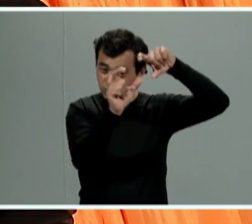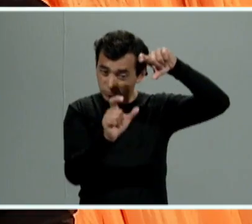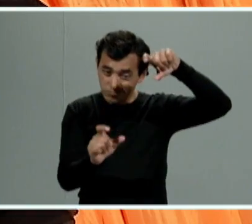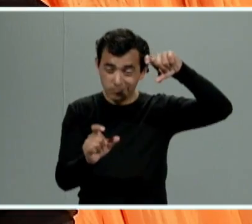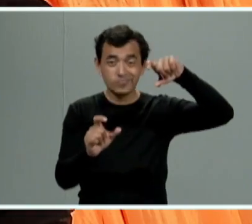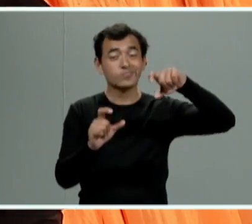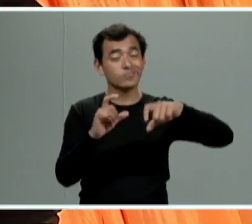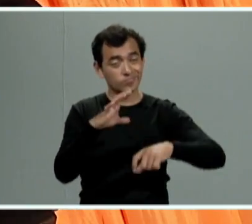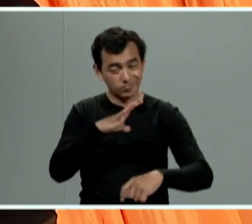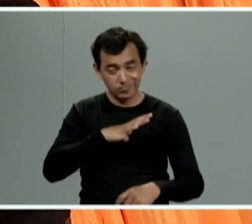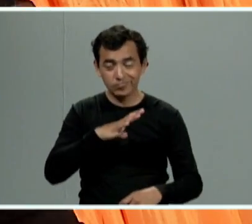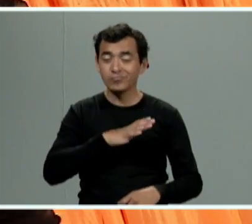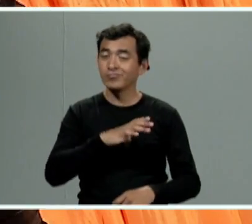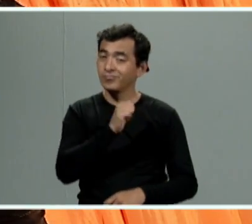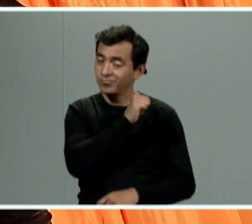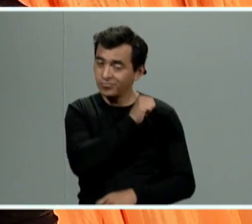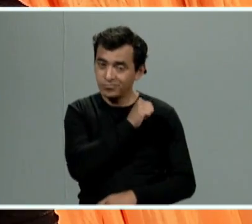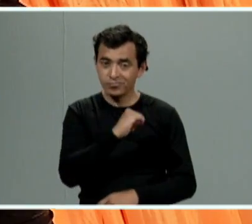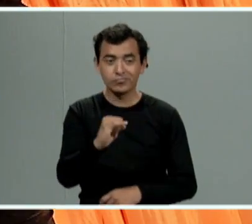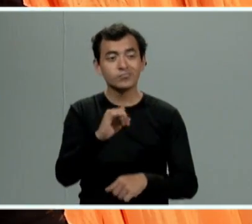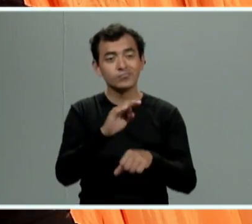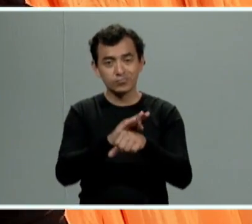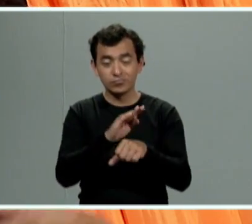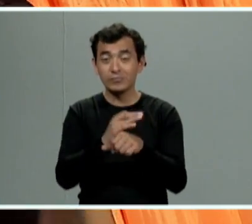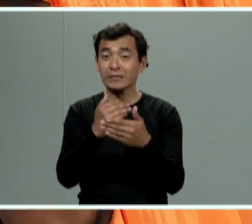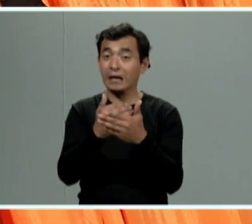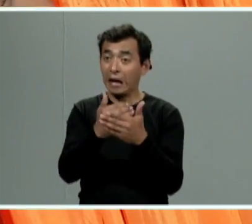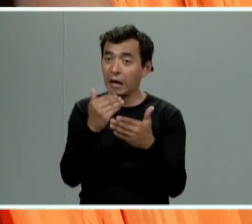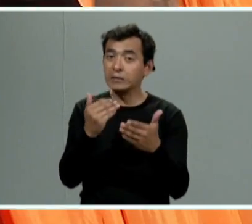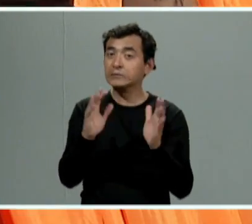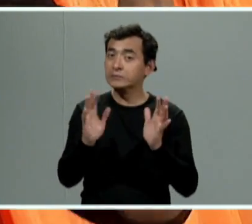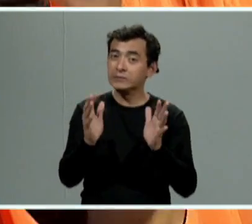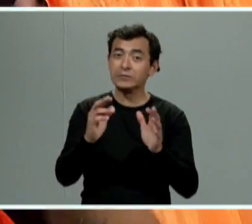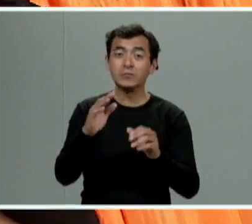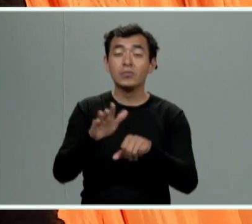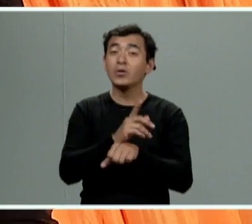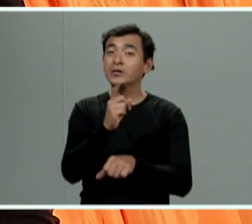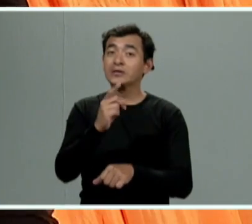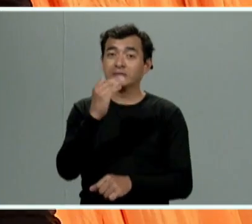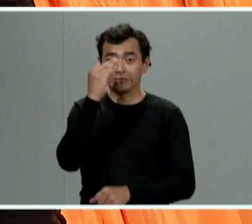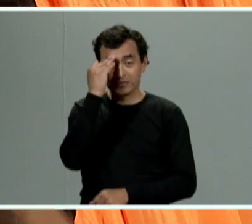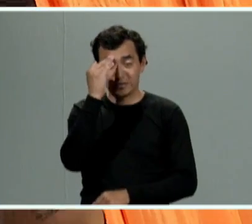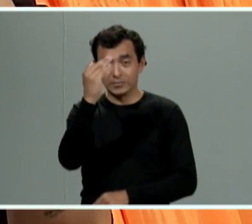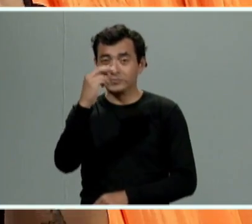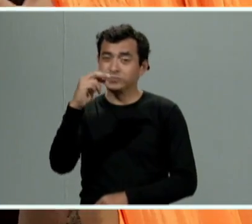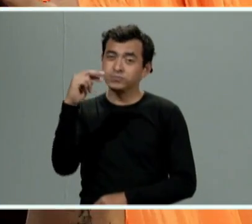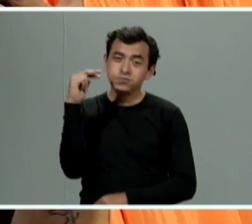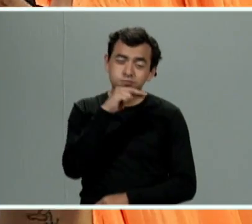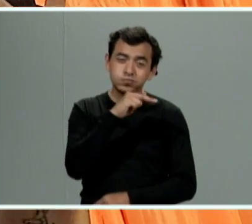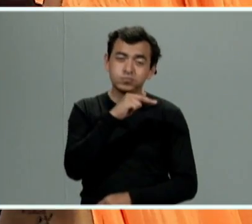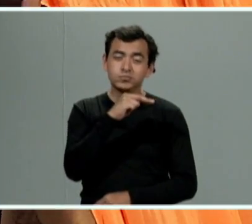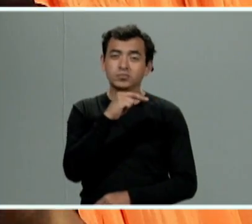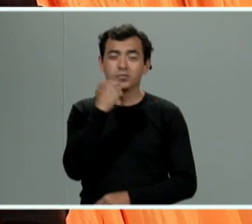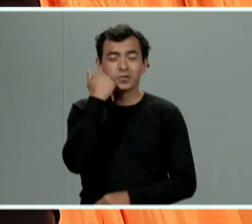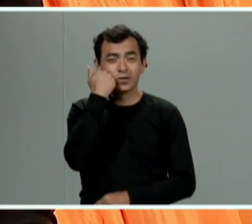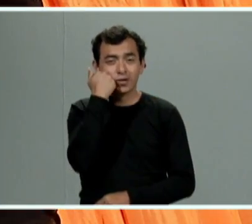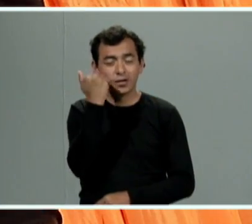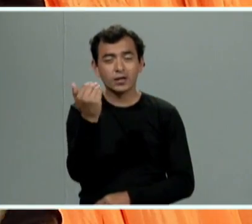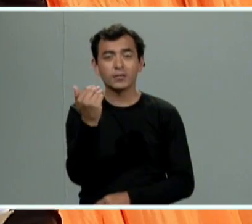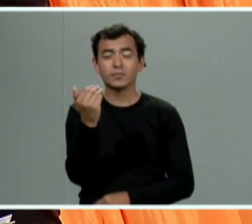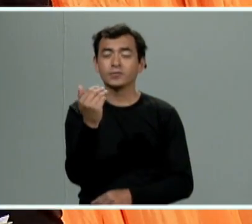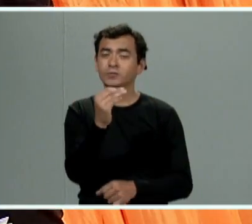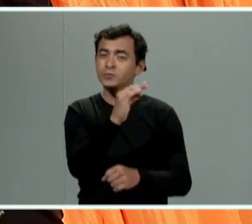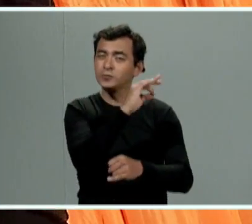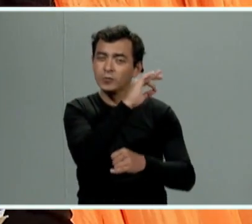veracruz así es fiscal antes de despedirnos porque el tiempo se nos pasa así de rápido queremos cerrar finalmente